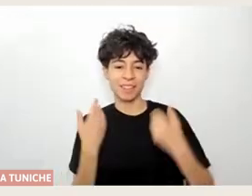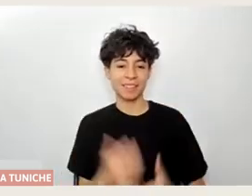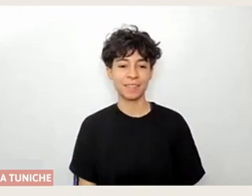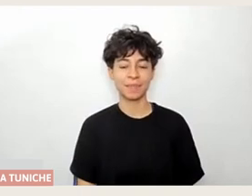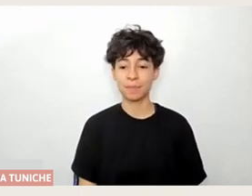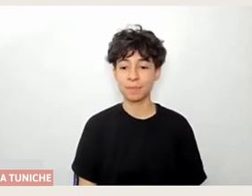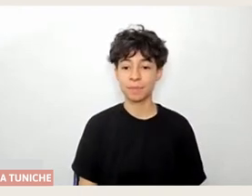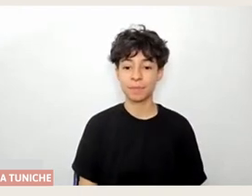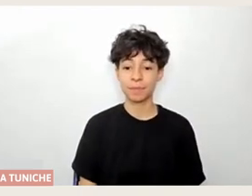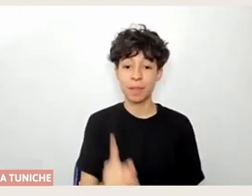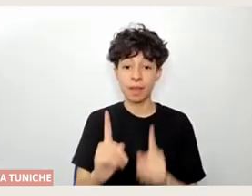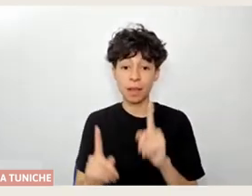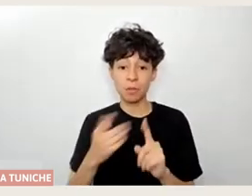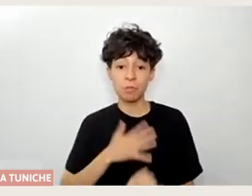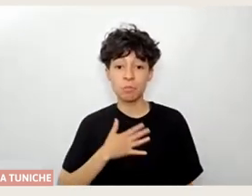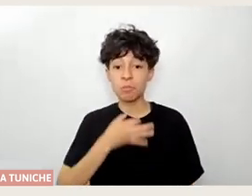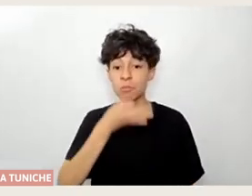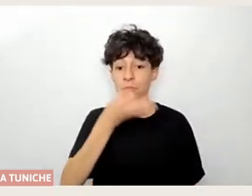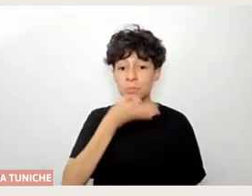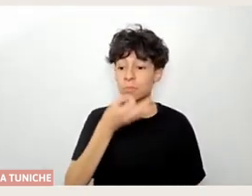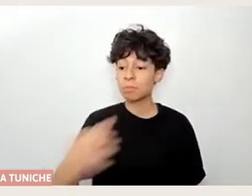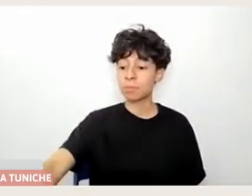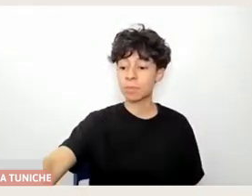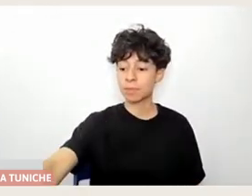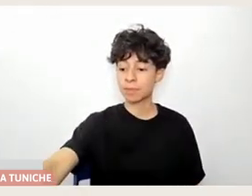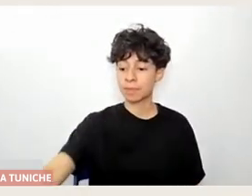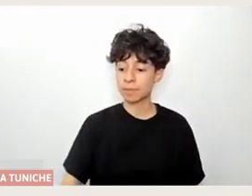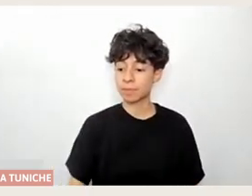alguien más quisiera dar algunas palabras al cierre chicas